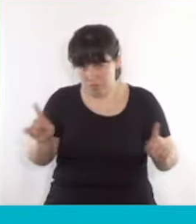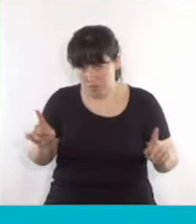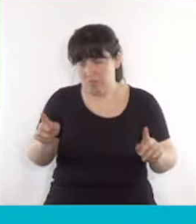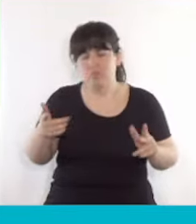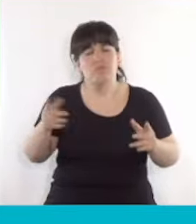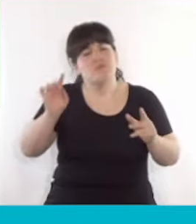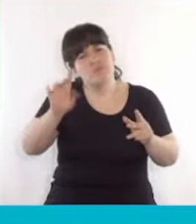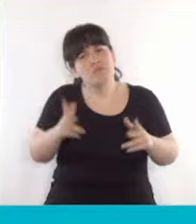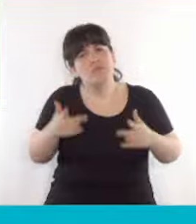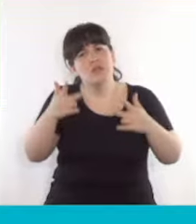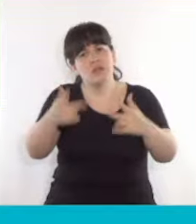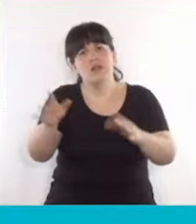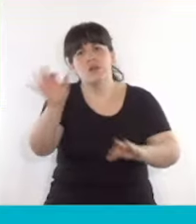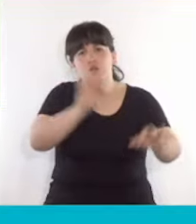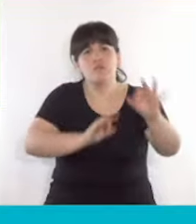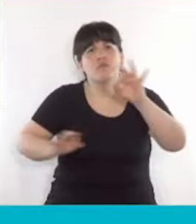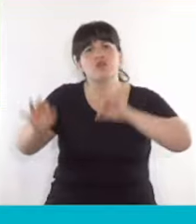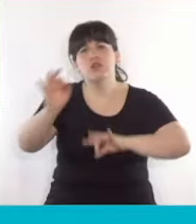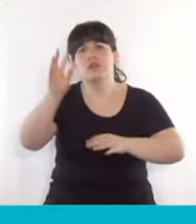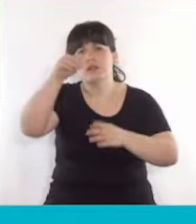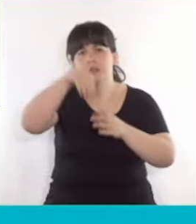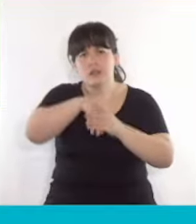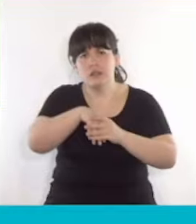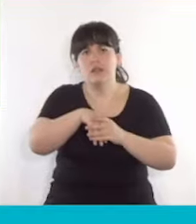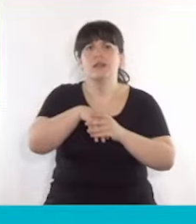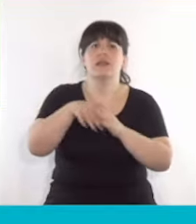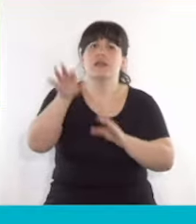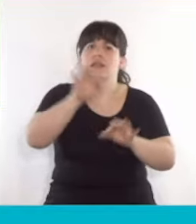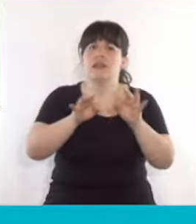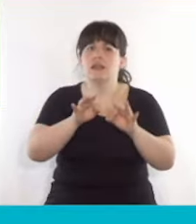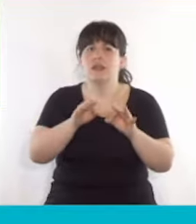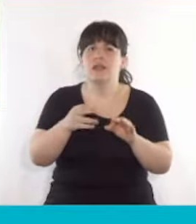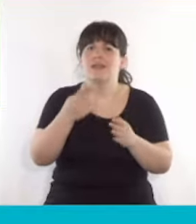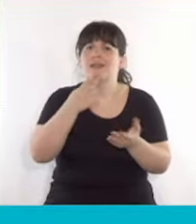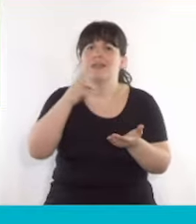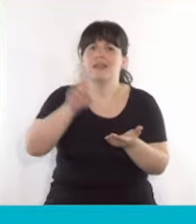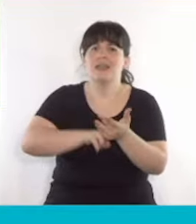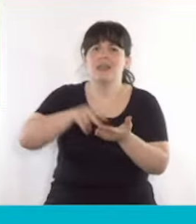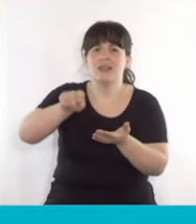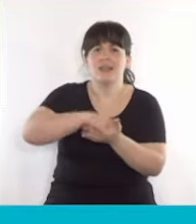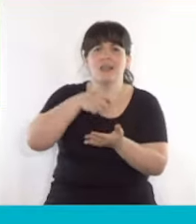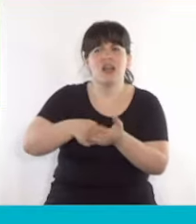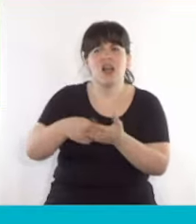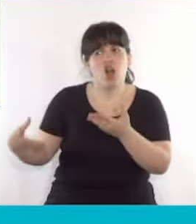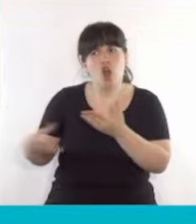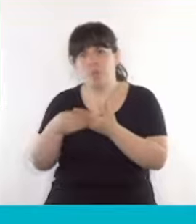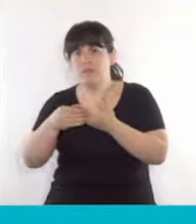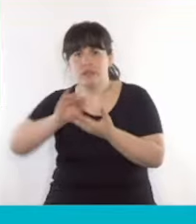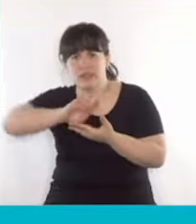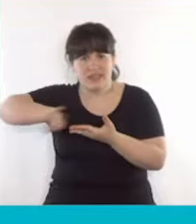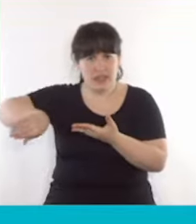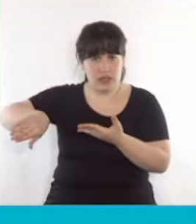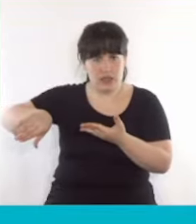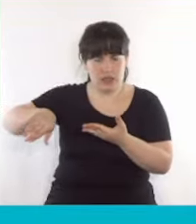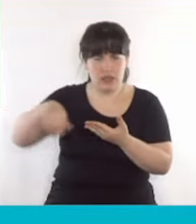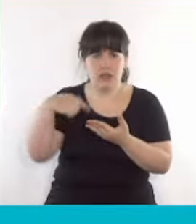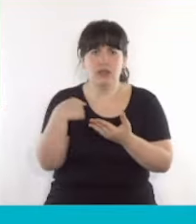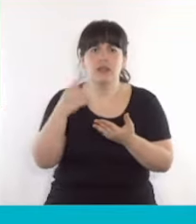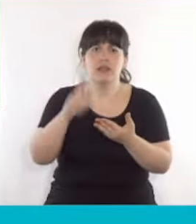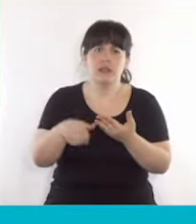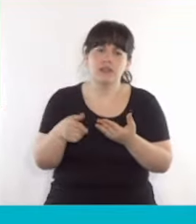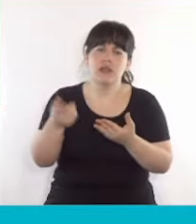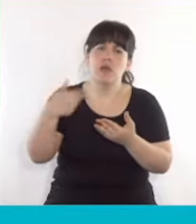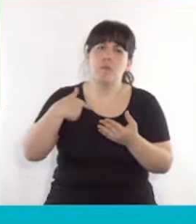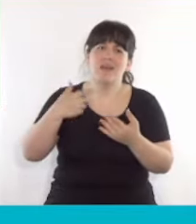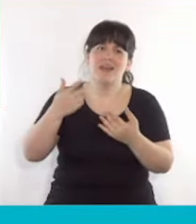solo mencionar que en el proyecto incluimos la eliminación del impuesto inmobiliario complementario, la eliminación del impuesto a la transmisión gratuita